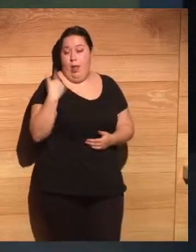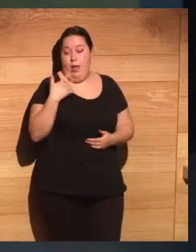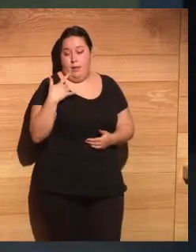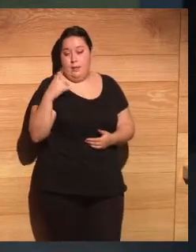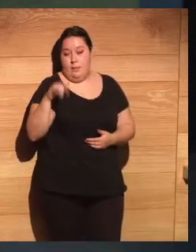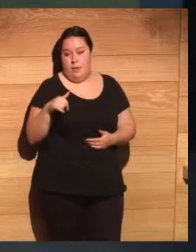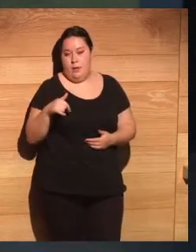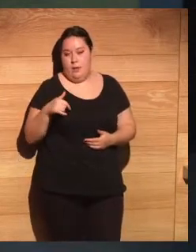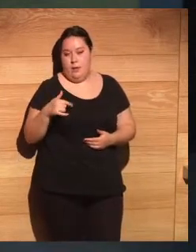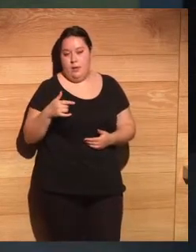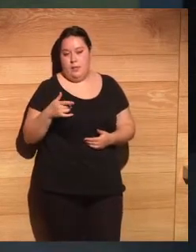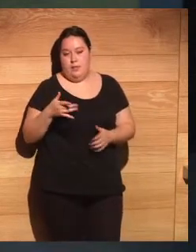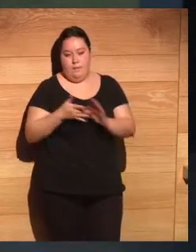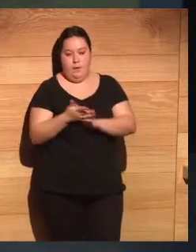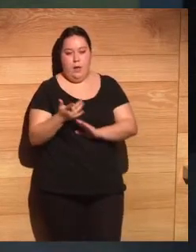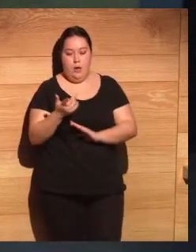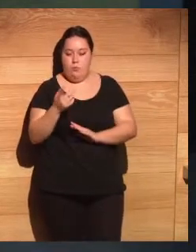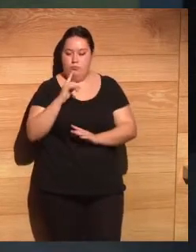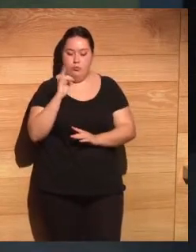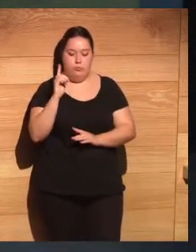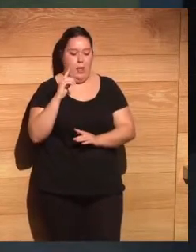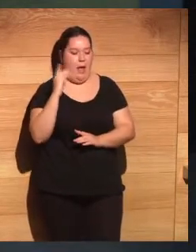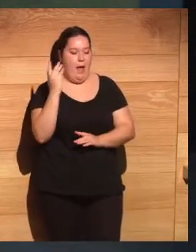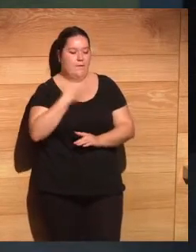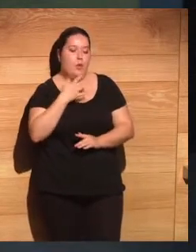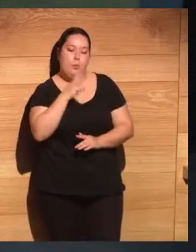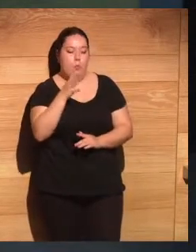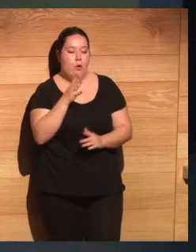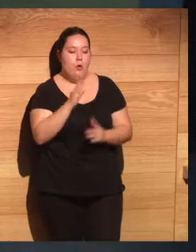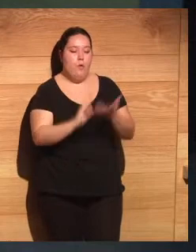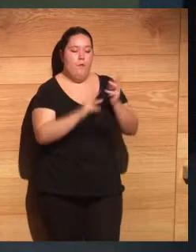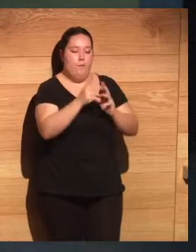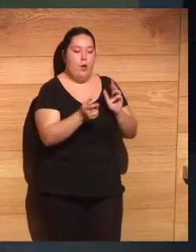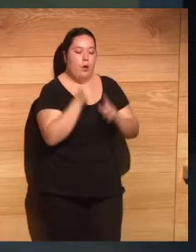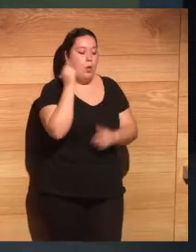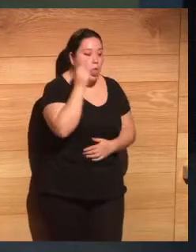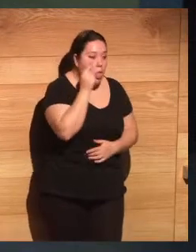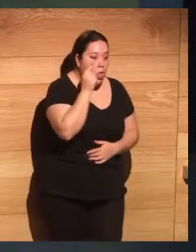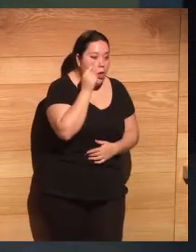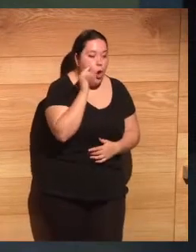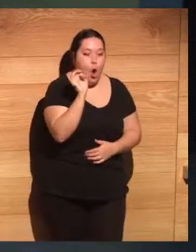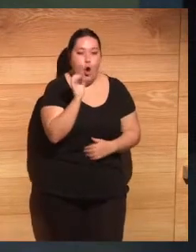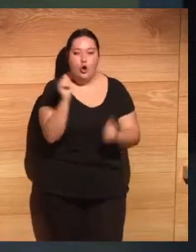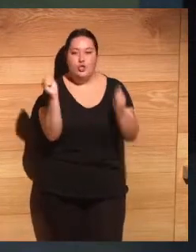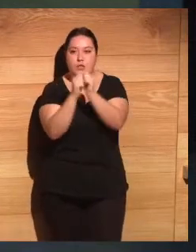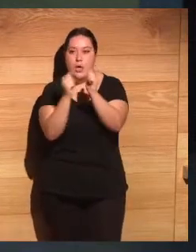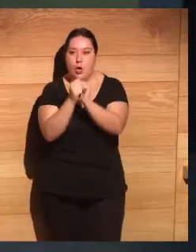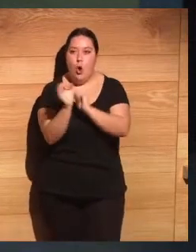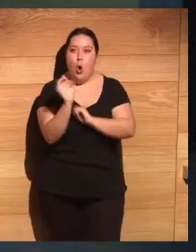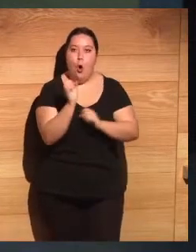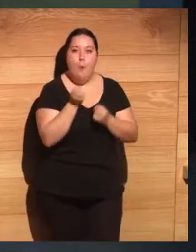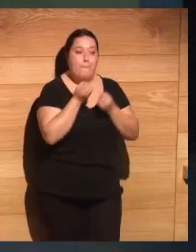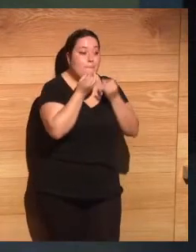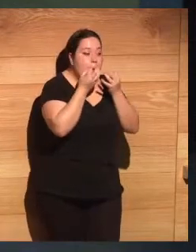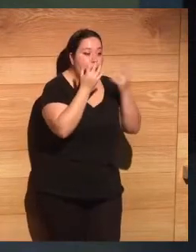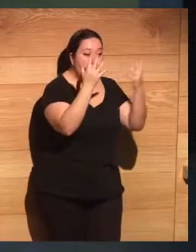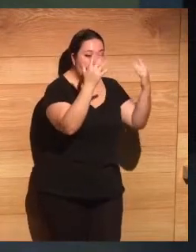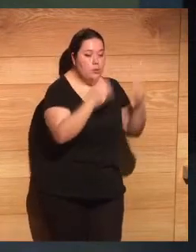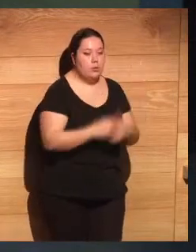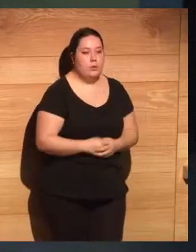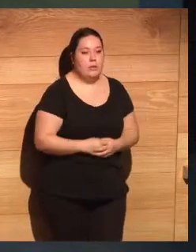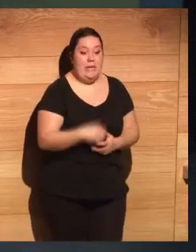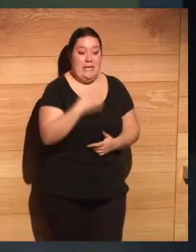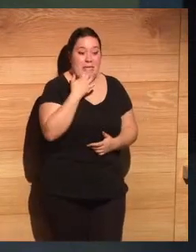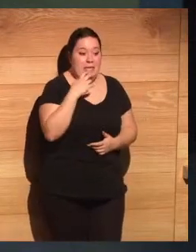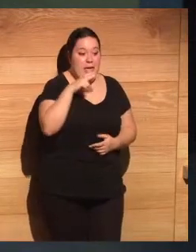estábamos condenados a descubrir el fuego, estábamos condenados a descubrir el hierro, estábamos condenados a descubrir el vapor. Newton,